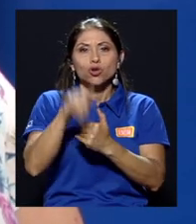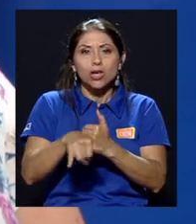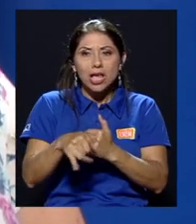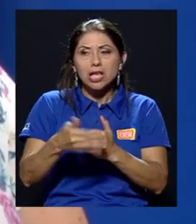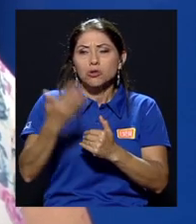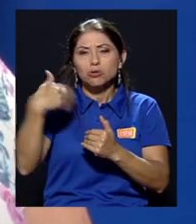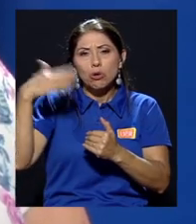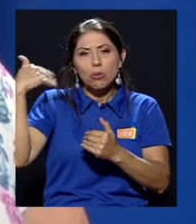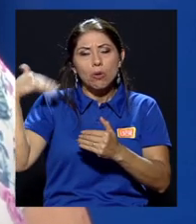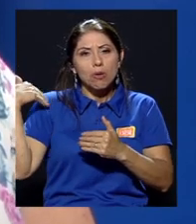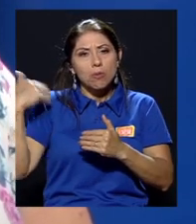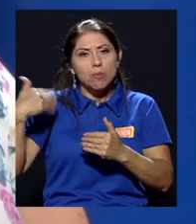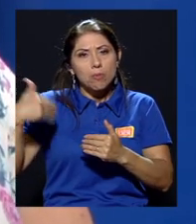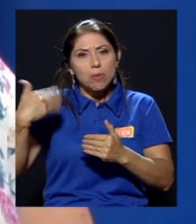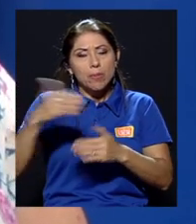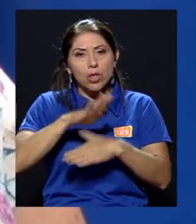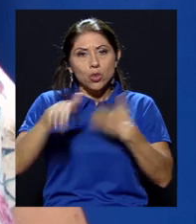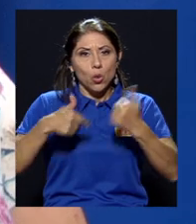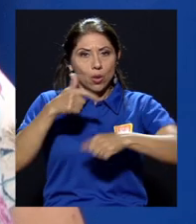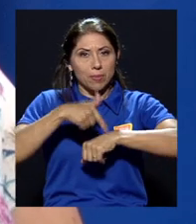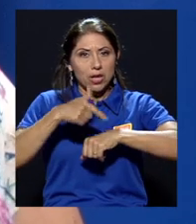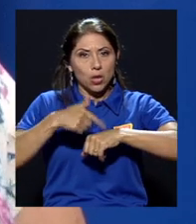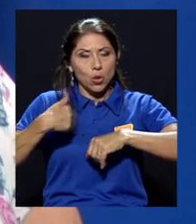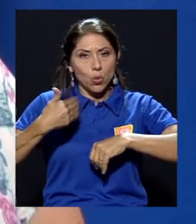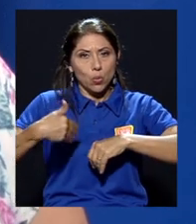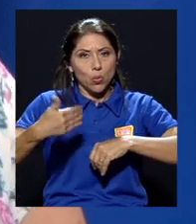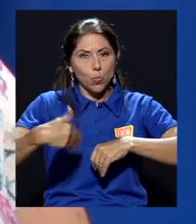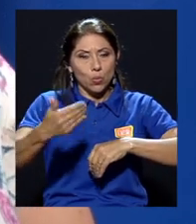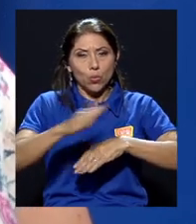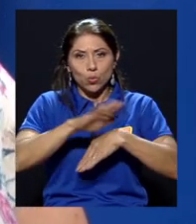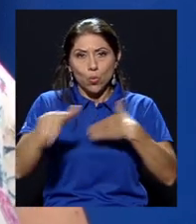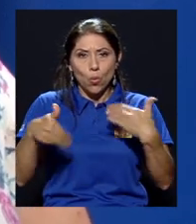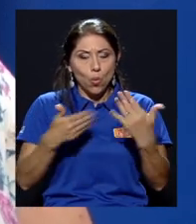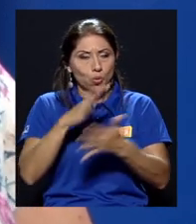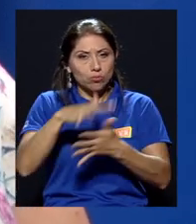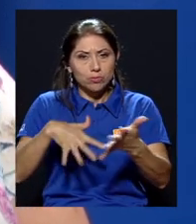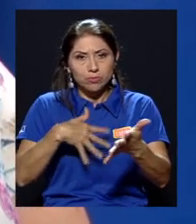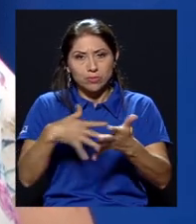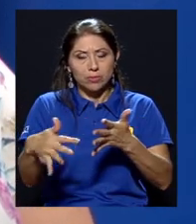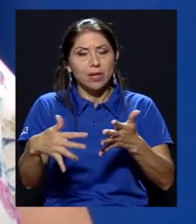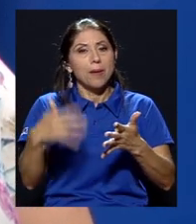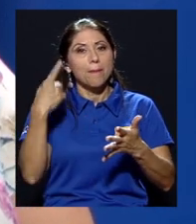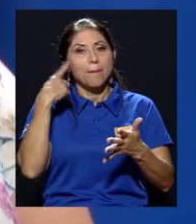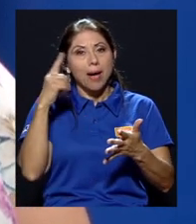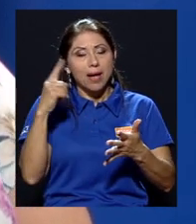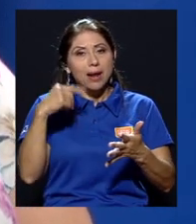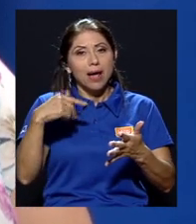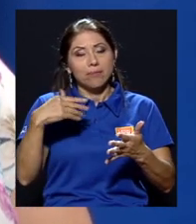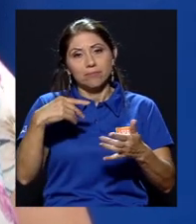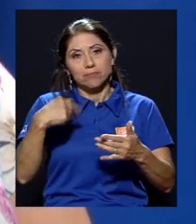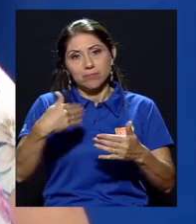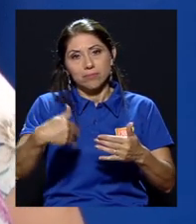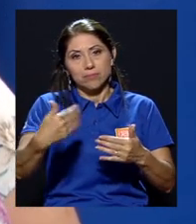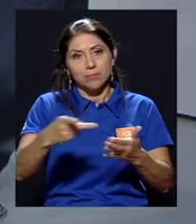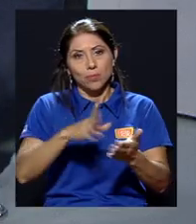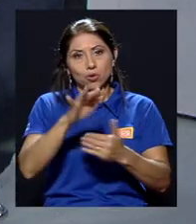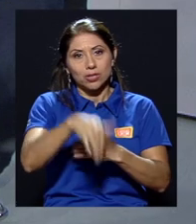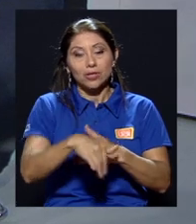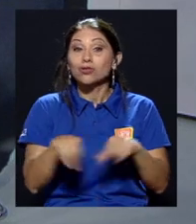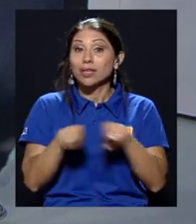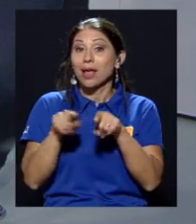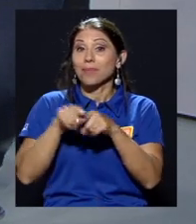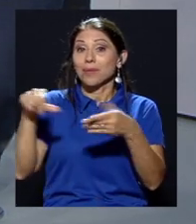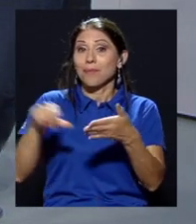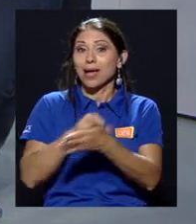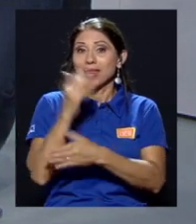a largo de los años y todo el periodo, está toda la calendarización para los proyectos. Al igual que en la página de